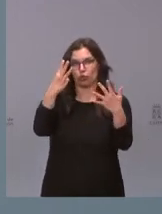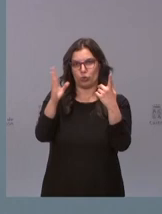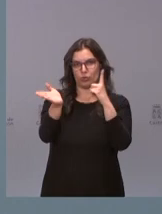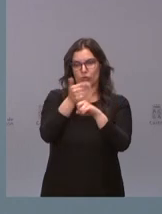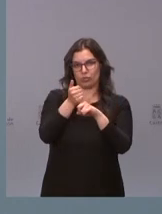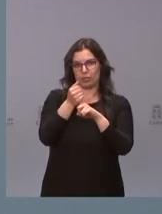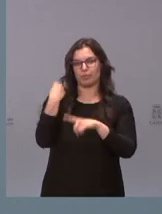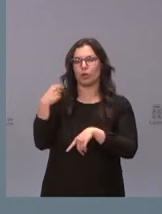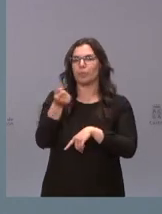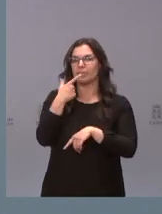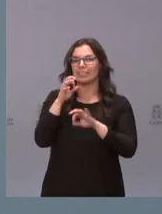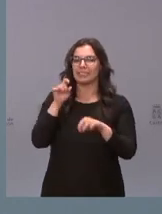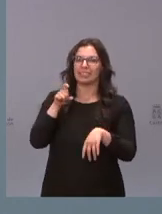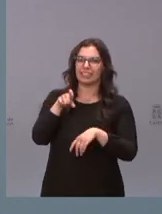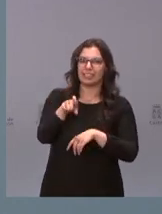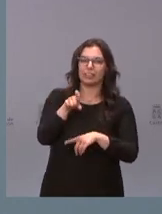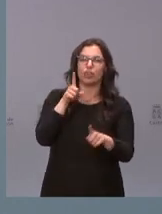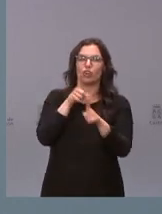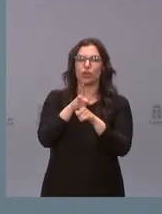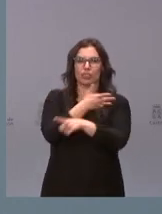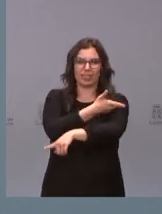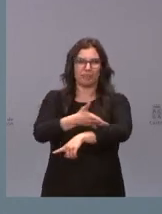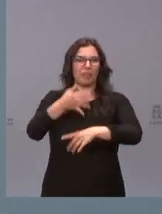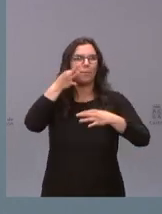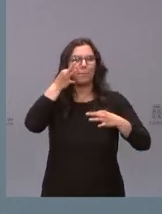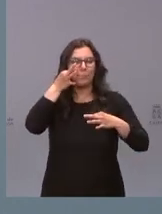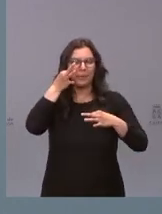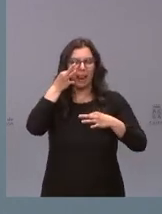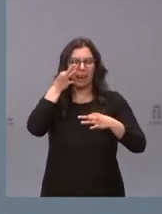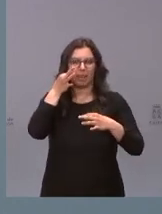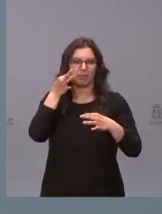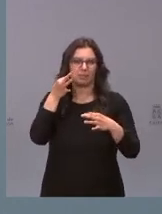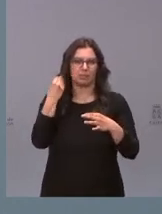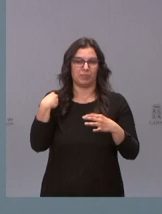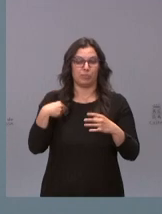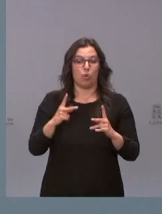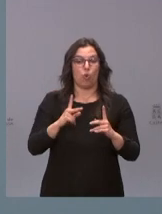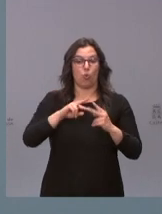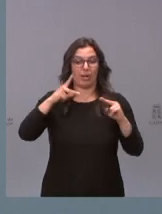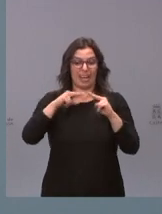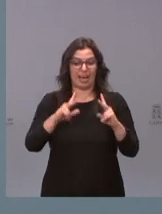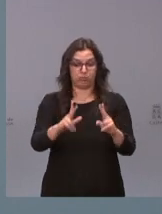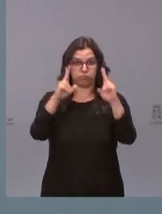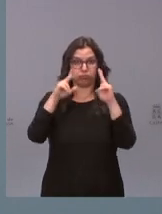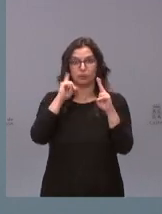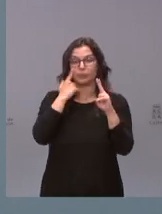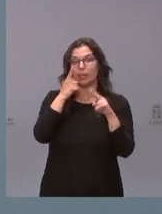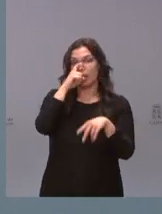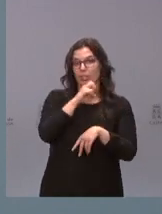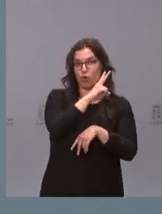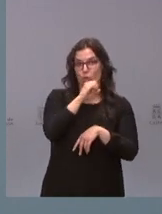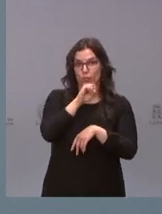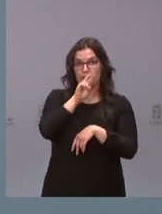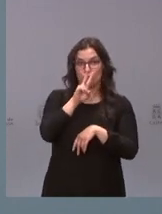melanoma inducido por una mutación en un gen denominado BRAF se descubrió esa mutación en el año 2002